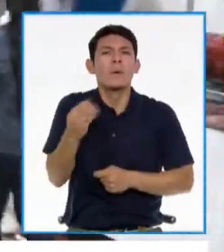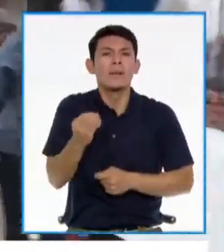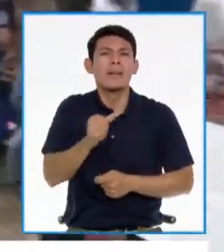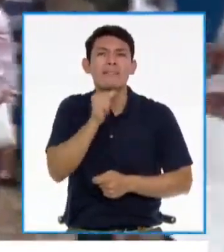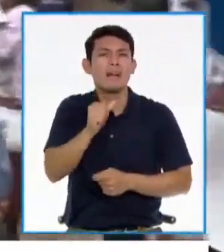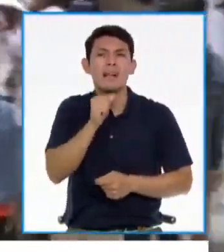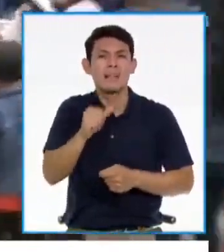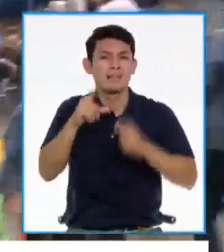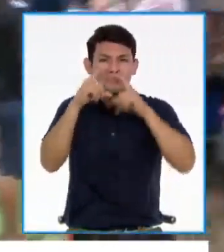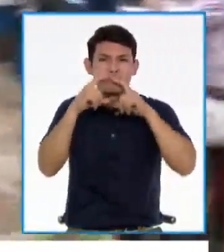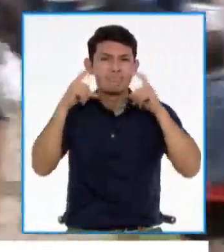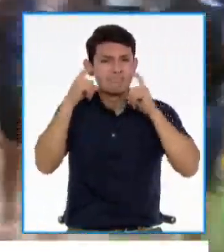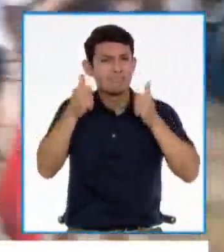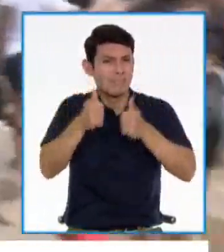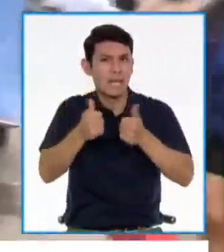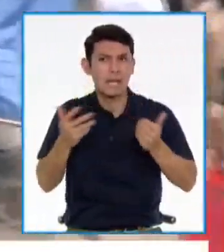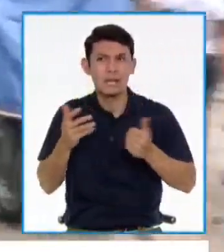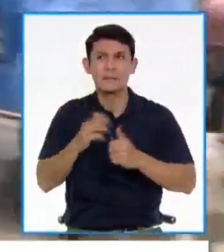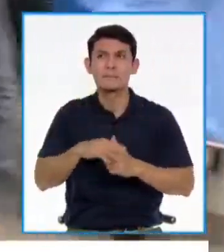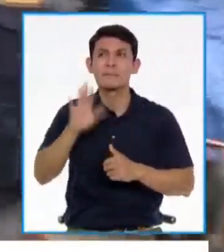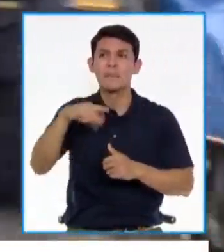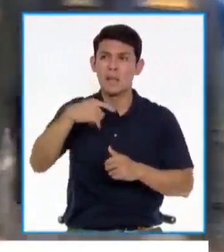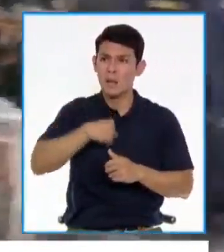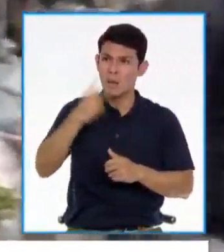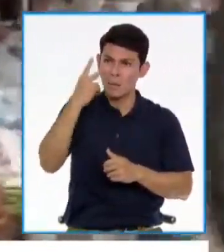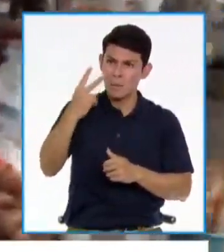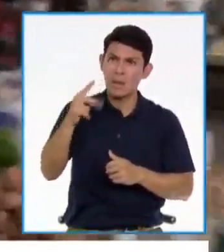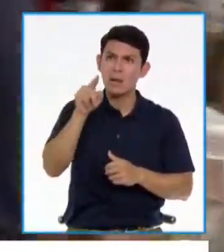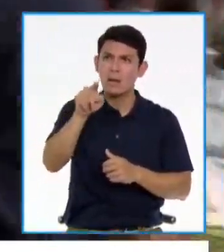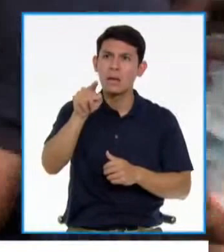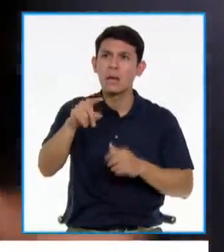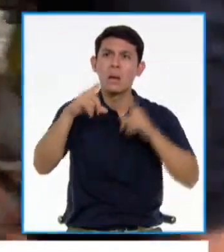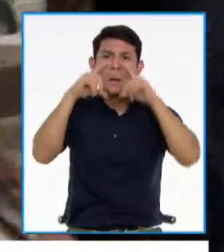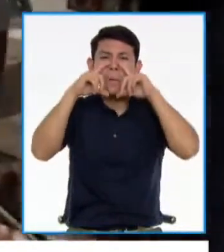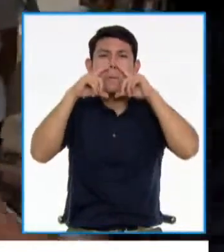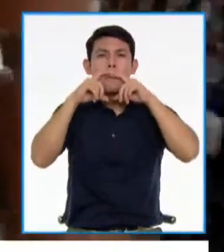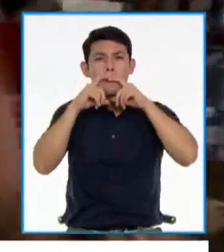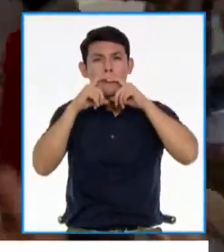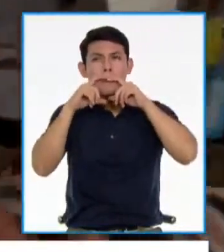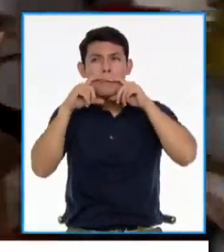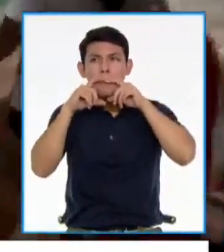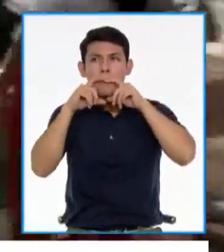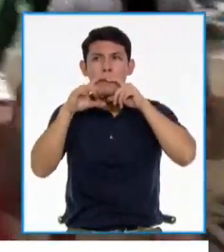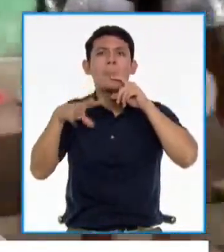mascarilla. Señora, le hemos estado observando a usted hace un par de segundos que la mascarilla está bajo el cachete.